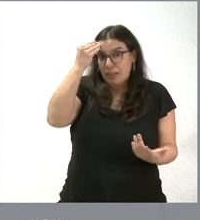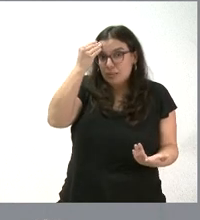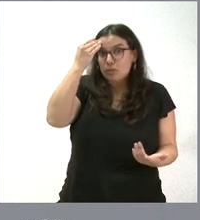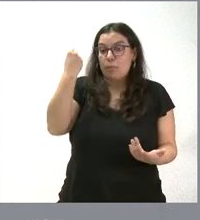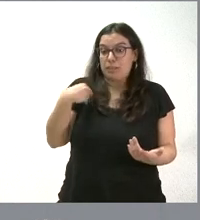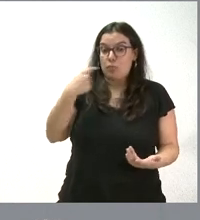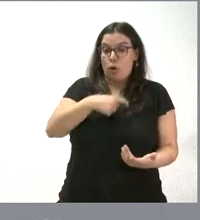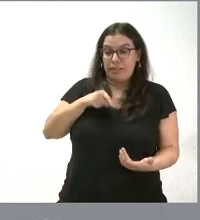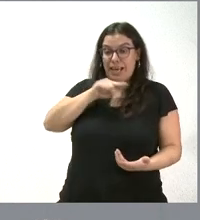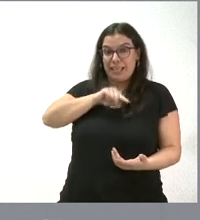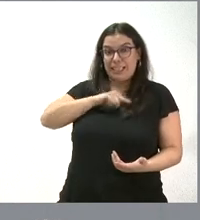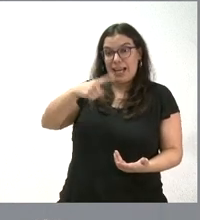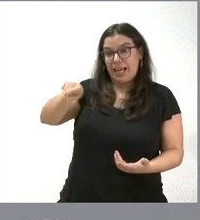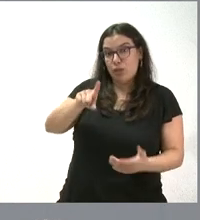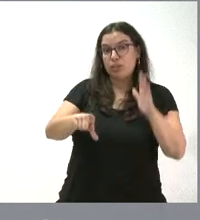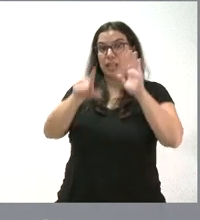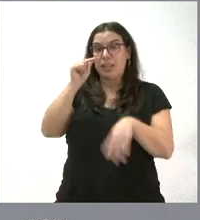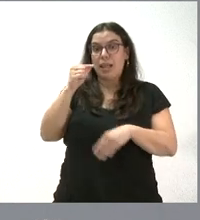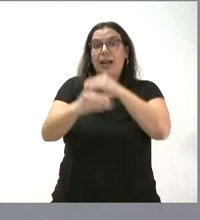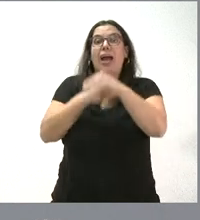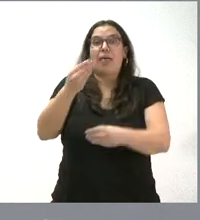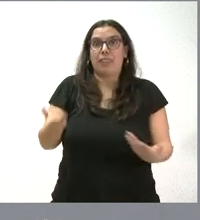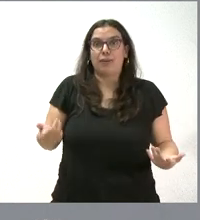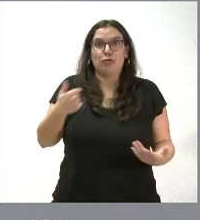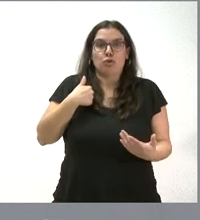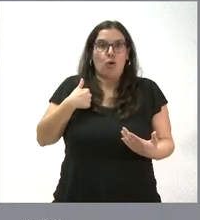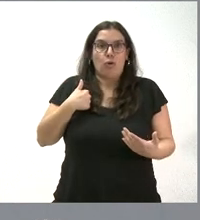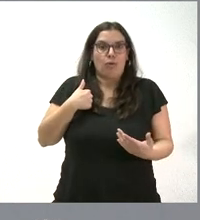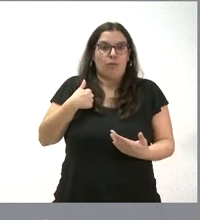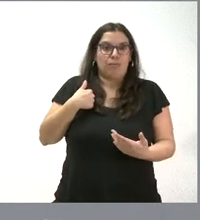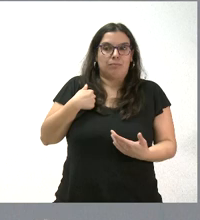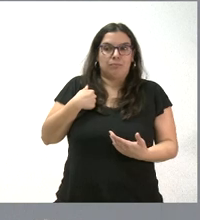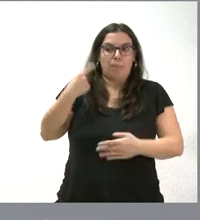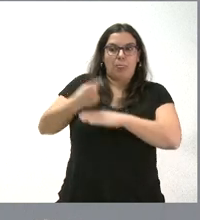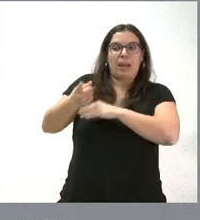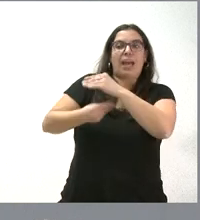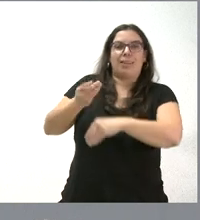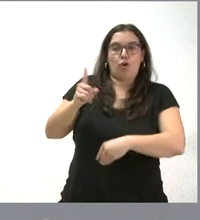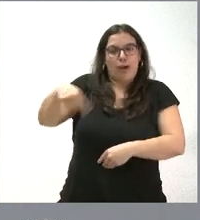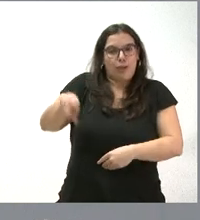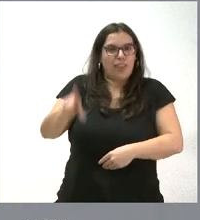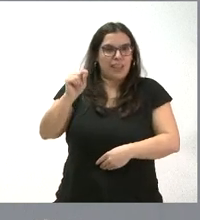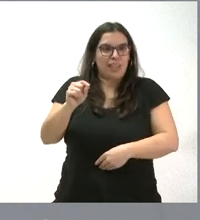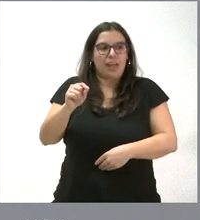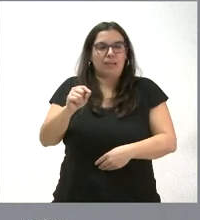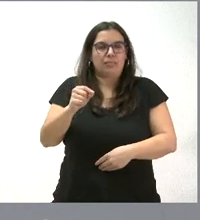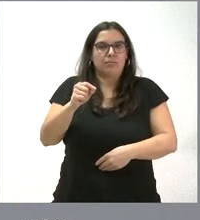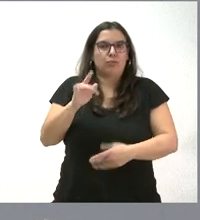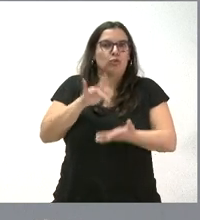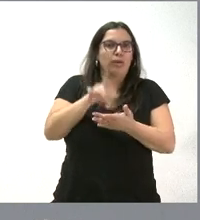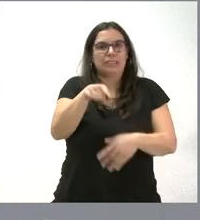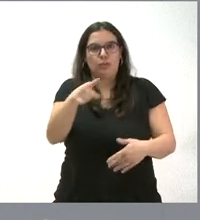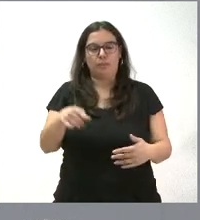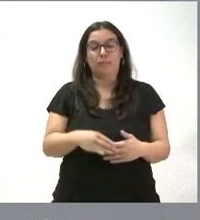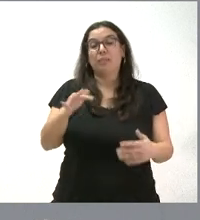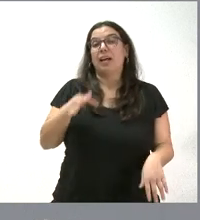el Comité de Ética es que determine qué es lo que debe hacer. No voy a ser yo que le diga qué tiene que hacer. Tienen que ser ellos los que digan qué corresponde hacer en cada caso. Además,